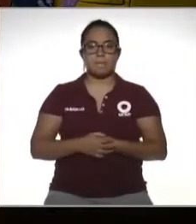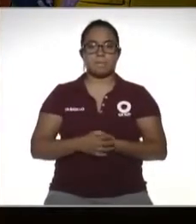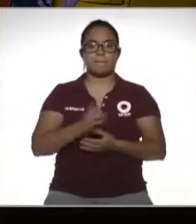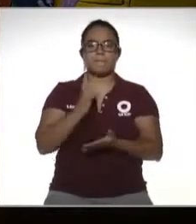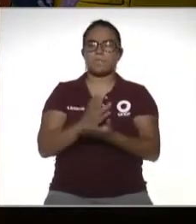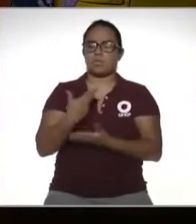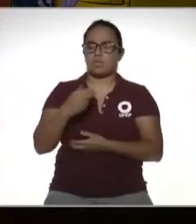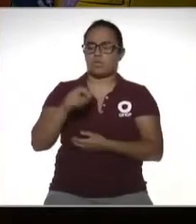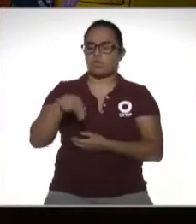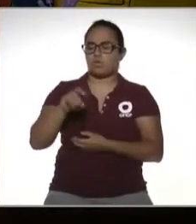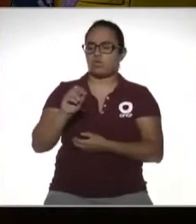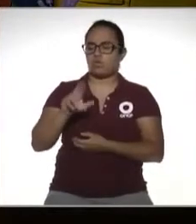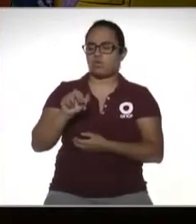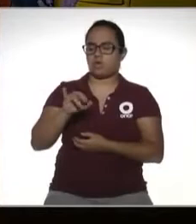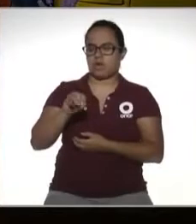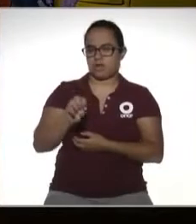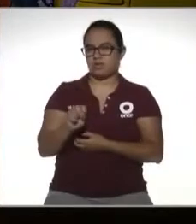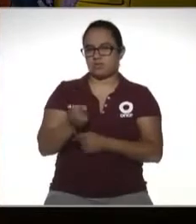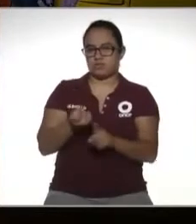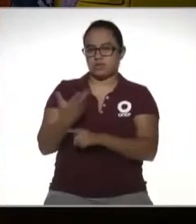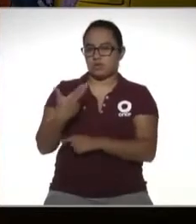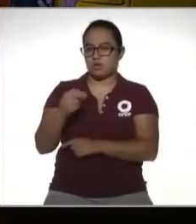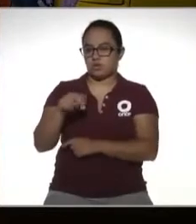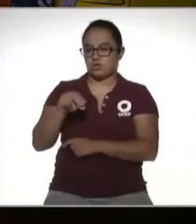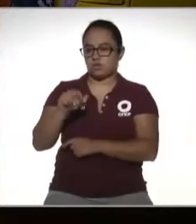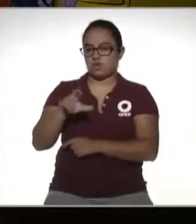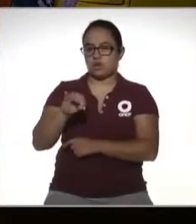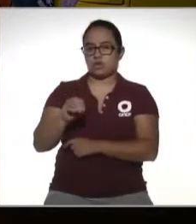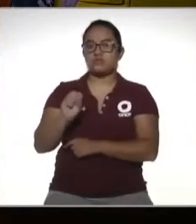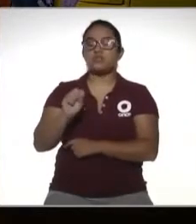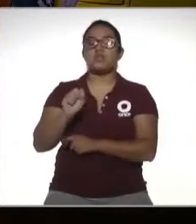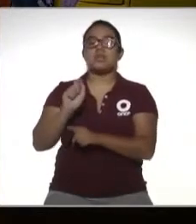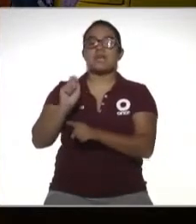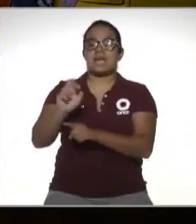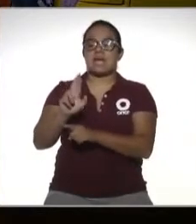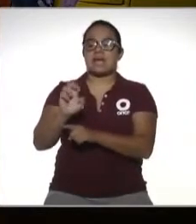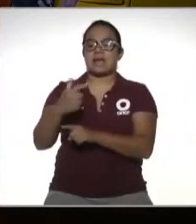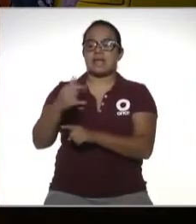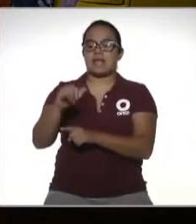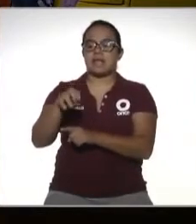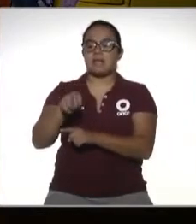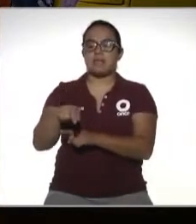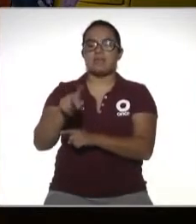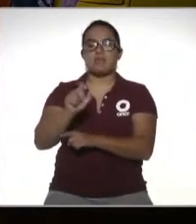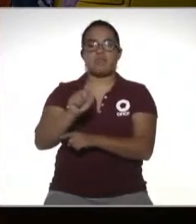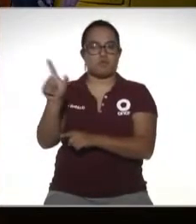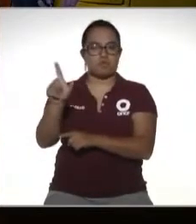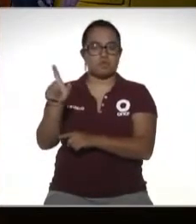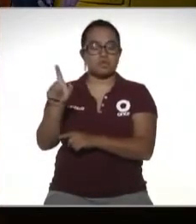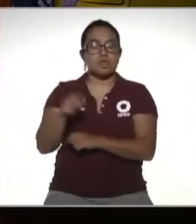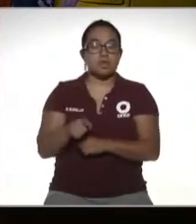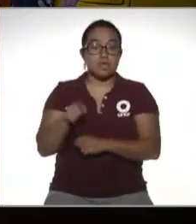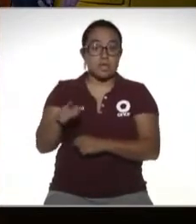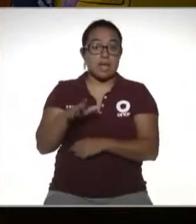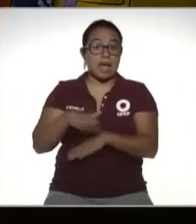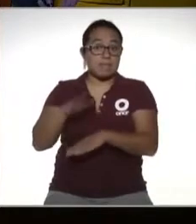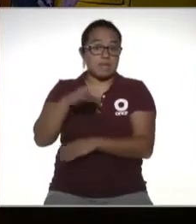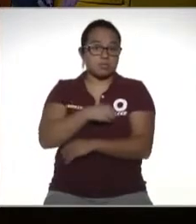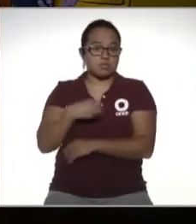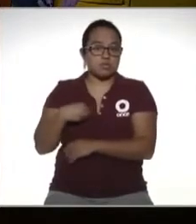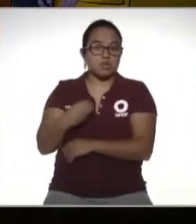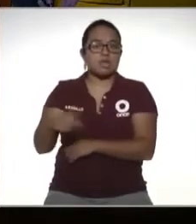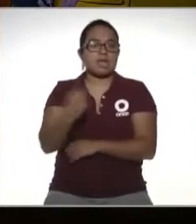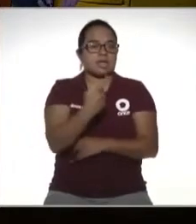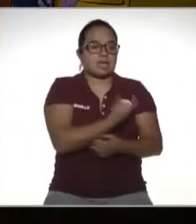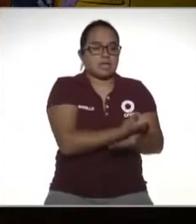honorarios podríamos decir que también le conocemos así o en el régimen profesional de actividades profesionales ellos tienen más obligaciones que los